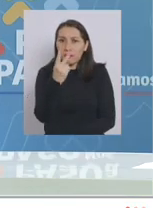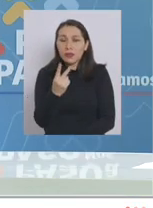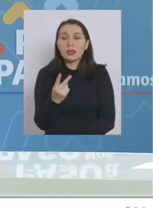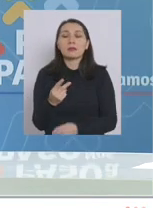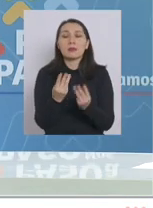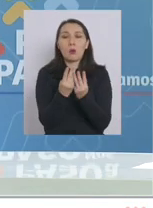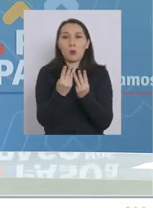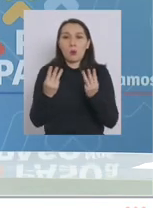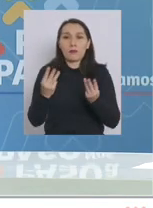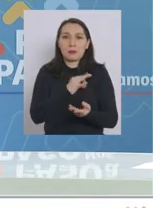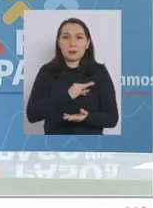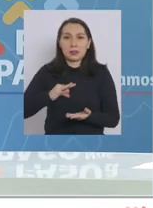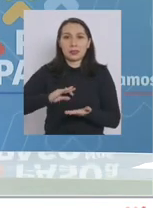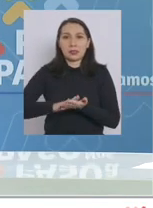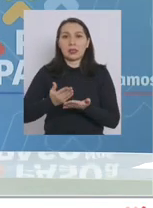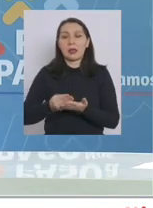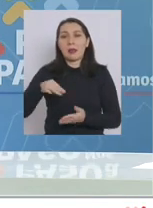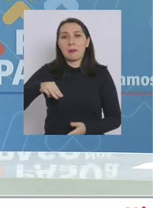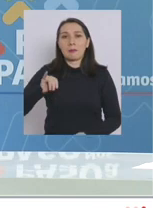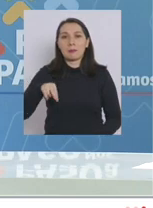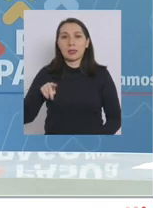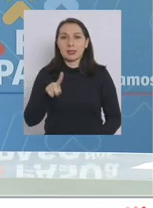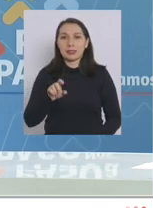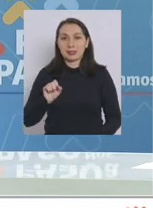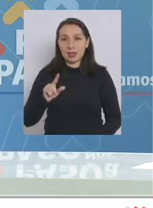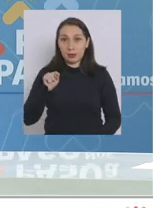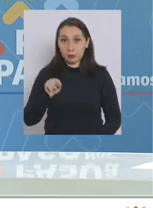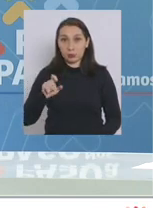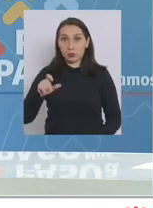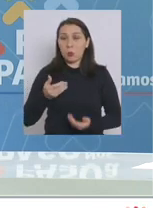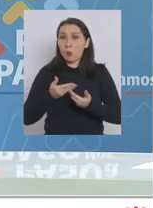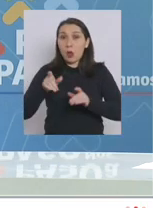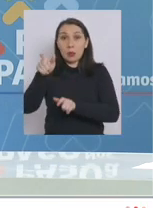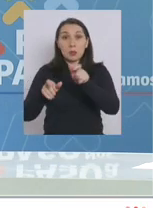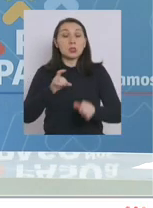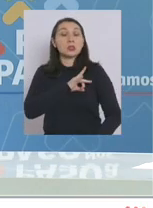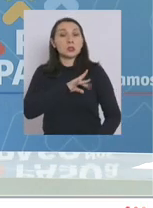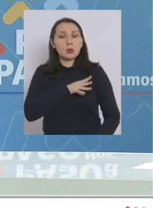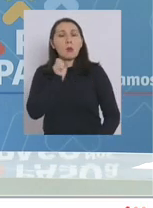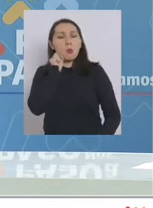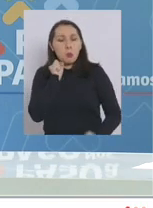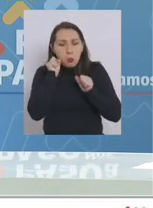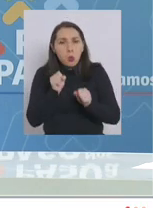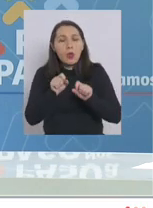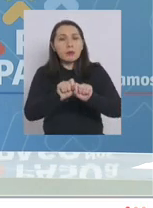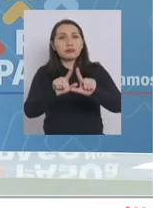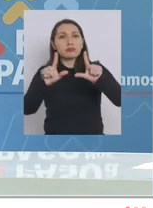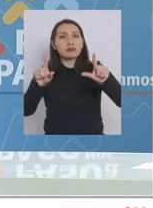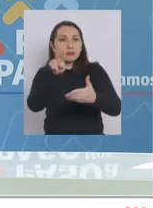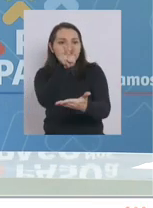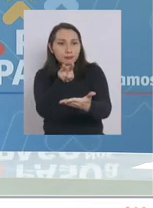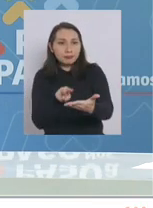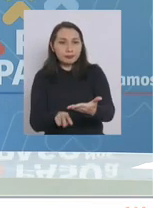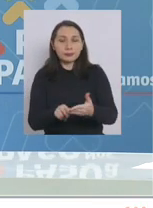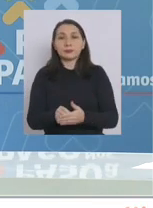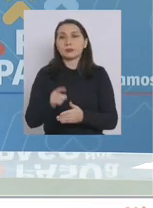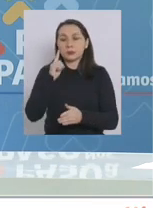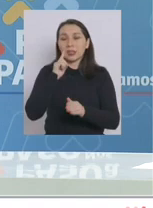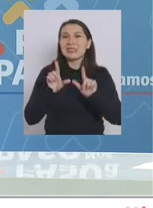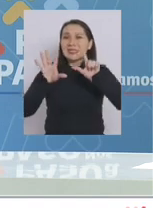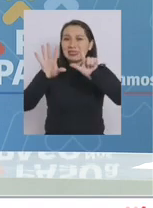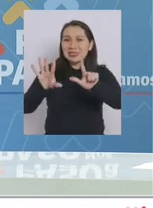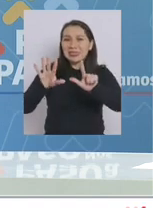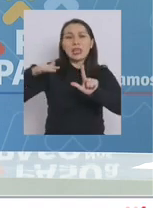página del Ministerio de Salud, minsal.cl, para que cualquier chileno pueda acceder a él. Se evidenciaron siete